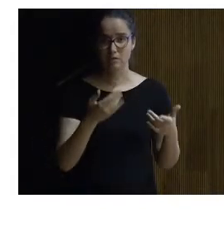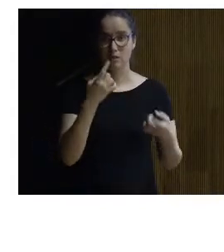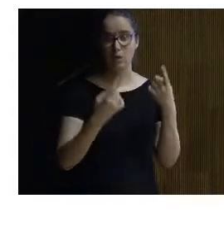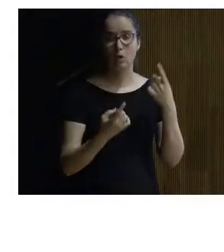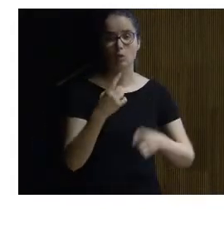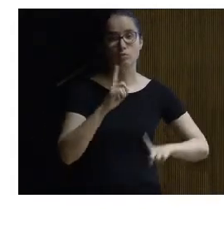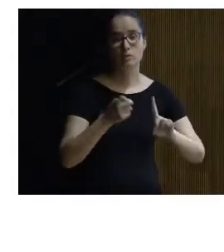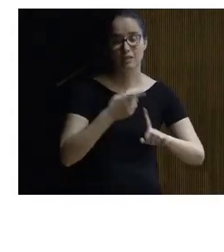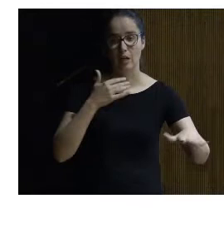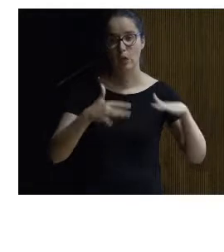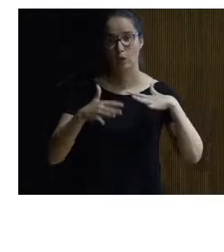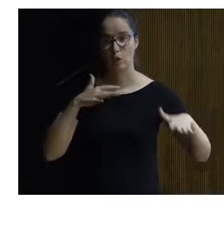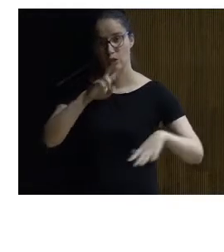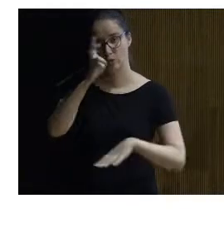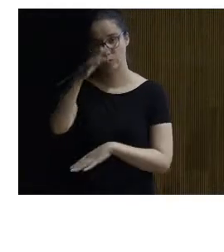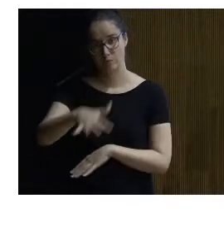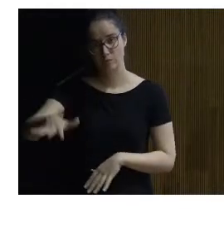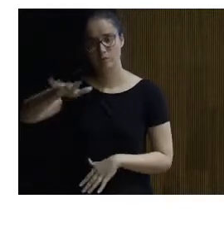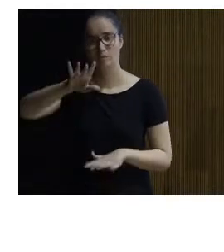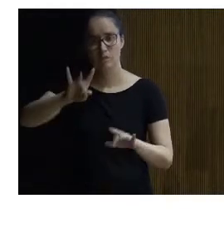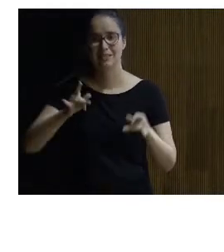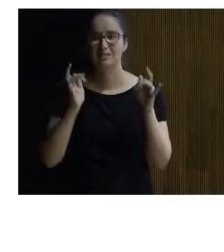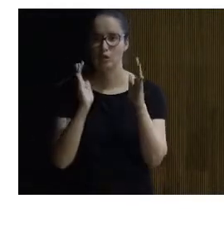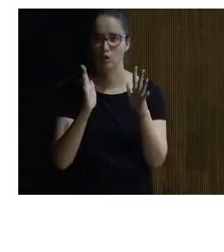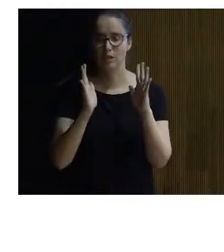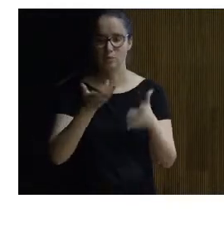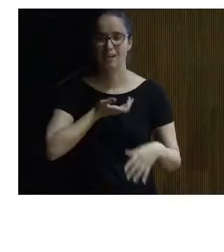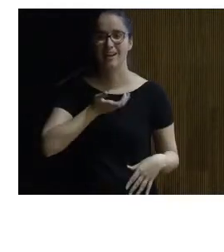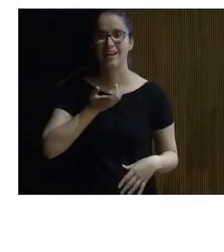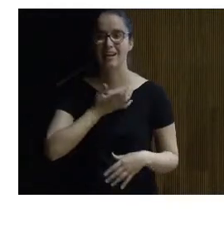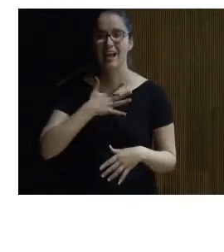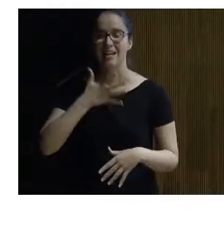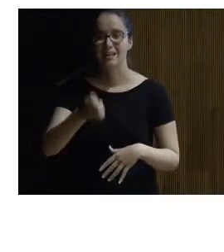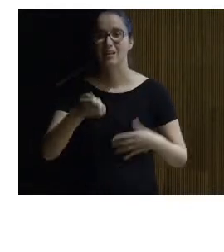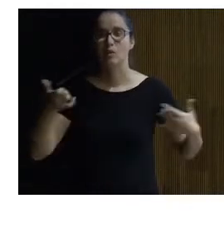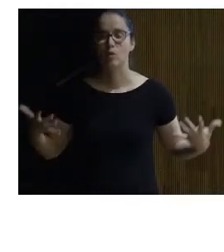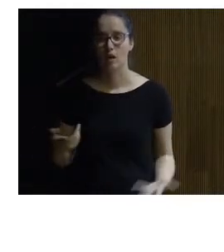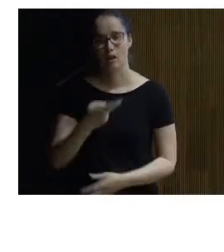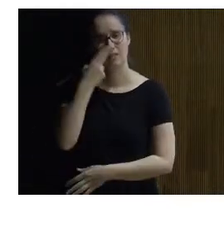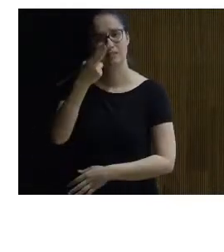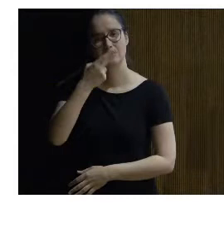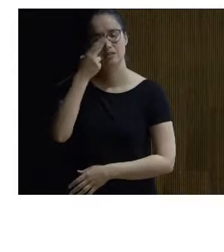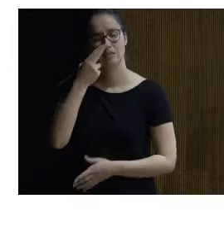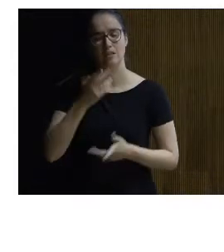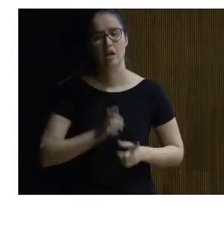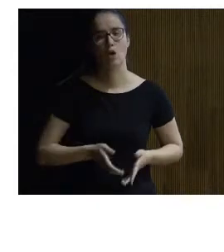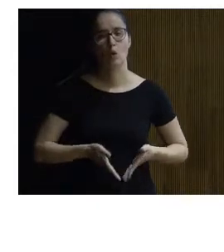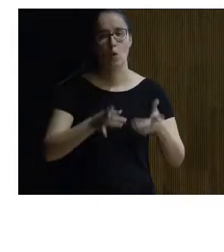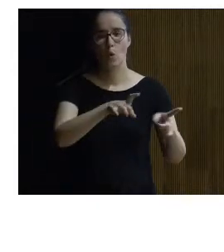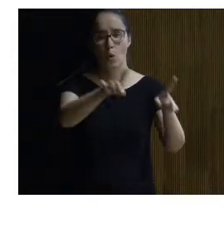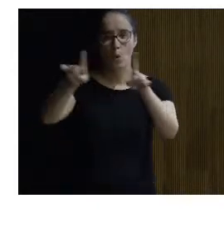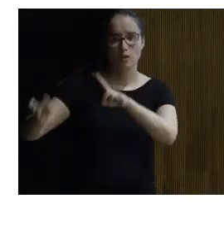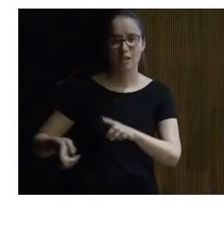diapositivas de actuaciones en otros lugares lo que sí le comentamos al alcalde que sería interesante el que esa ruta no solamente